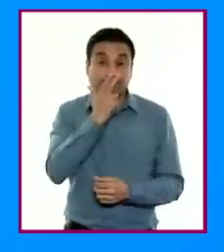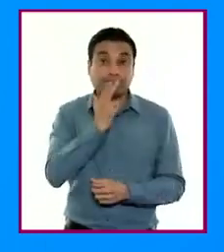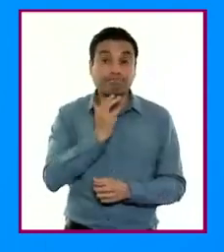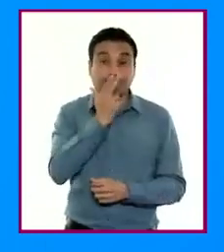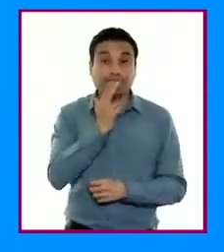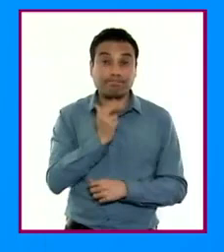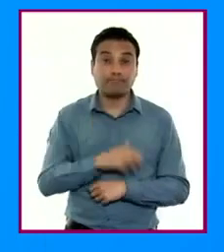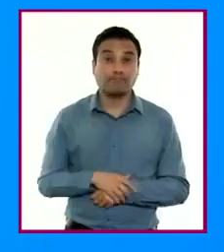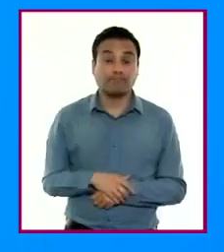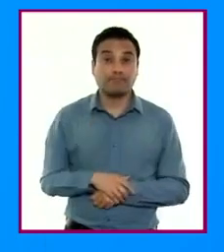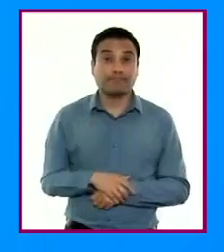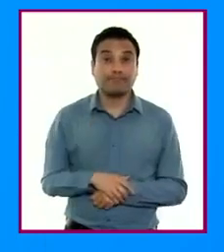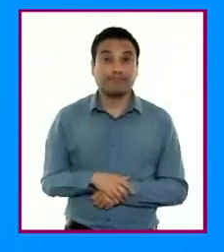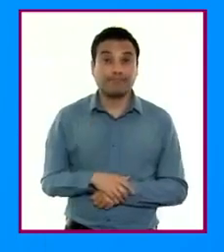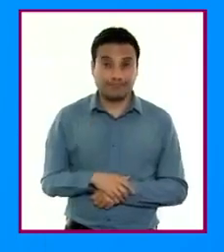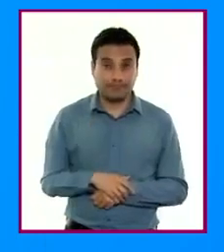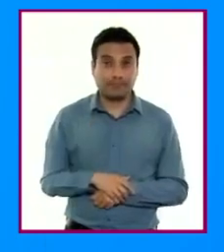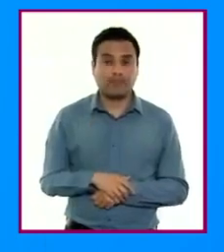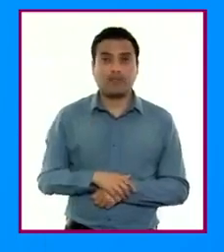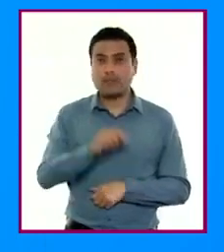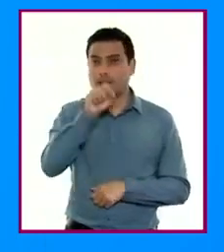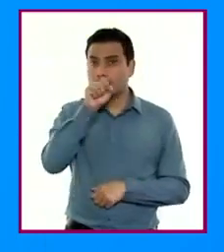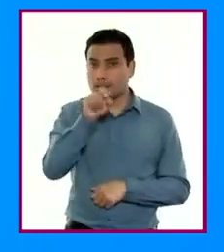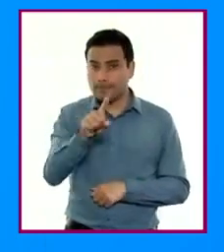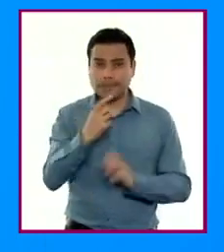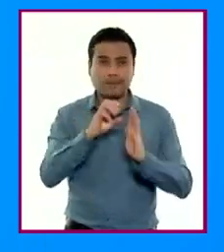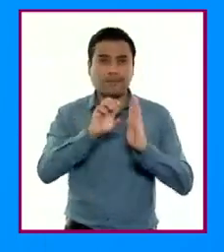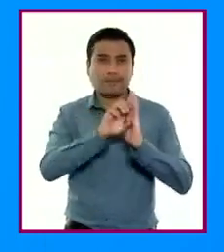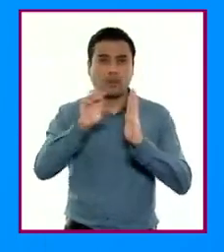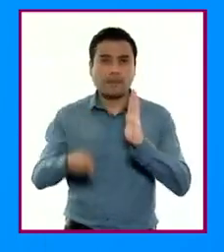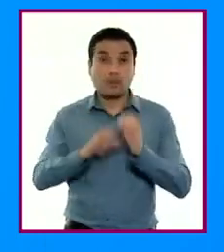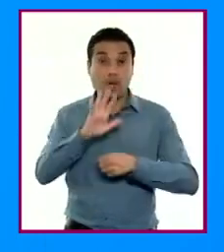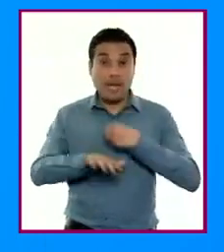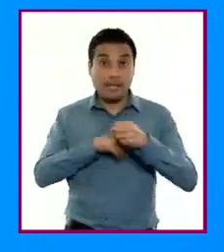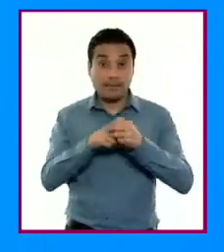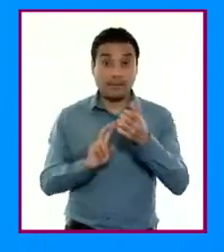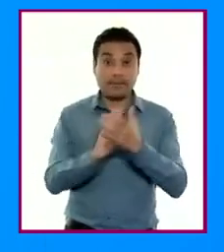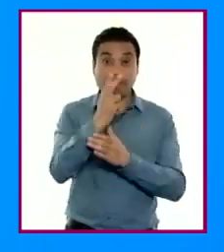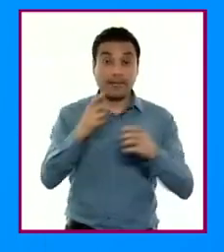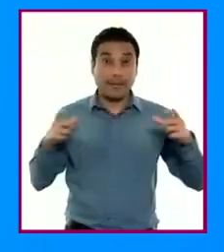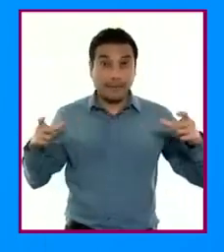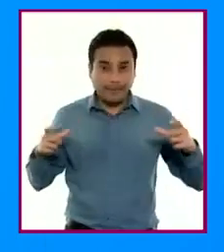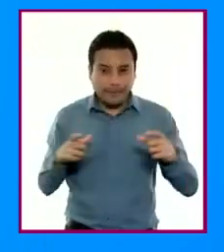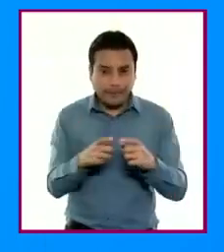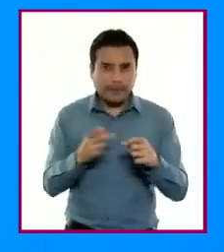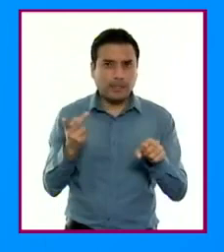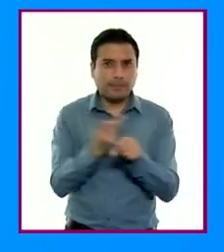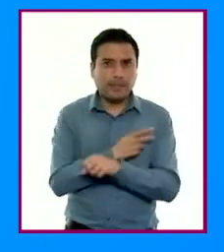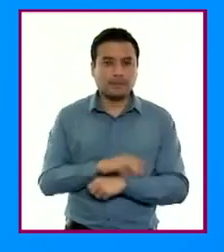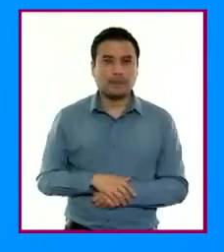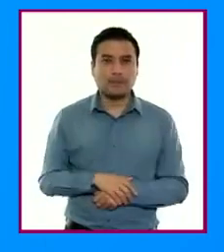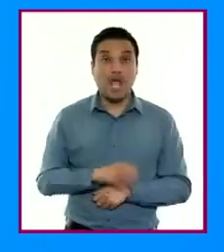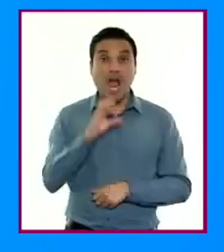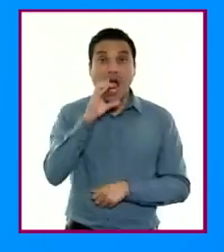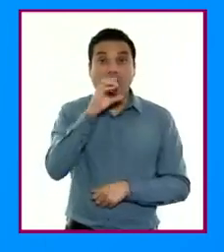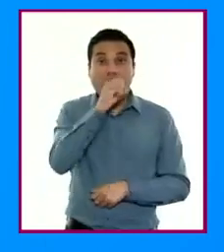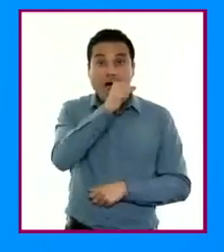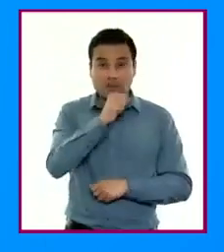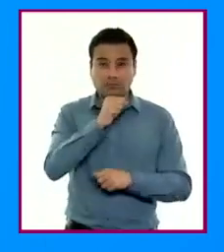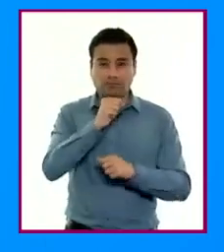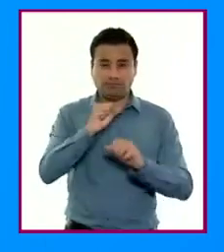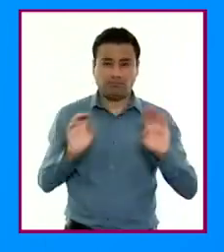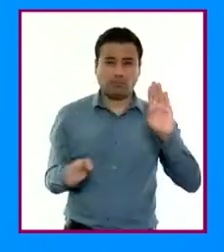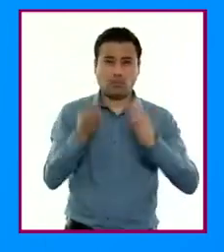la obesidad y la diabetes, las causas y consecuencias de la disminución de la biodiversidad, el calentamiento